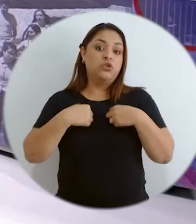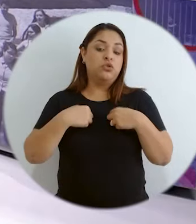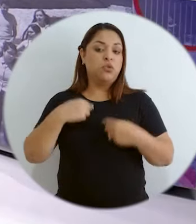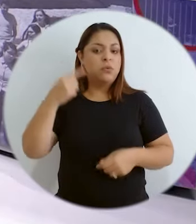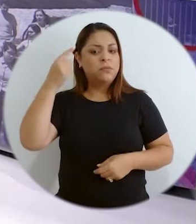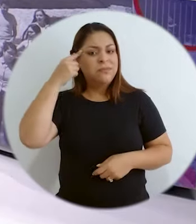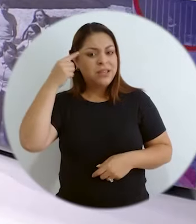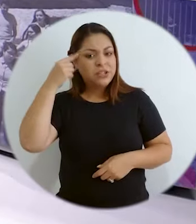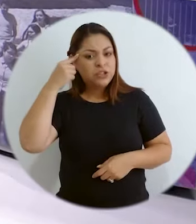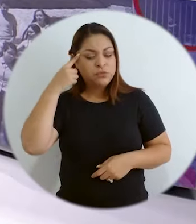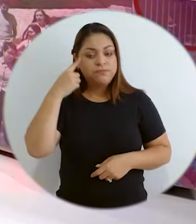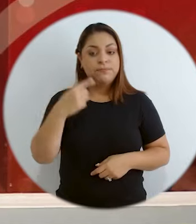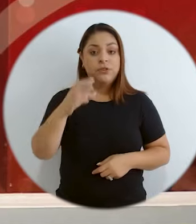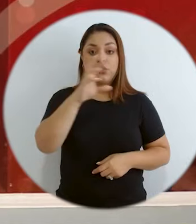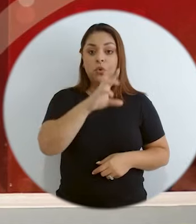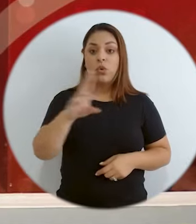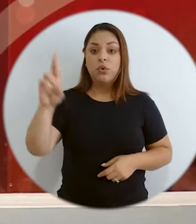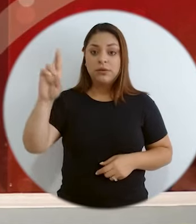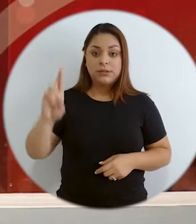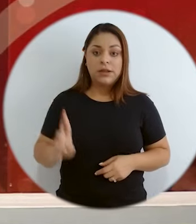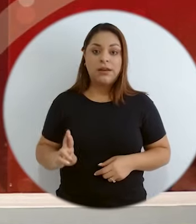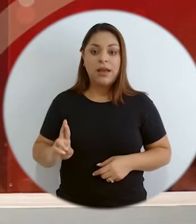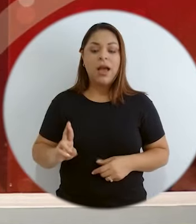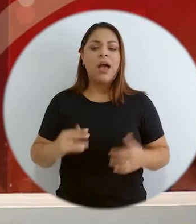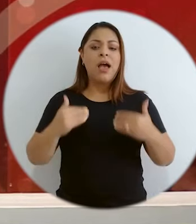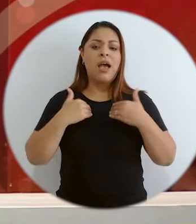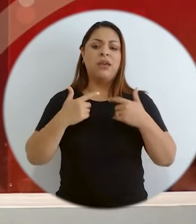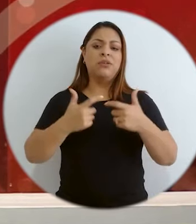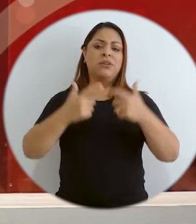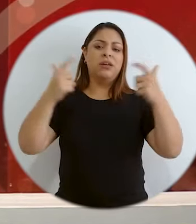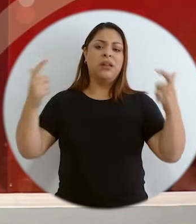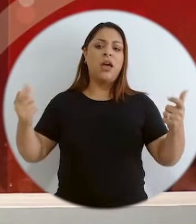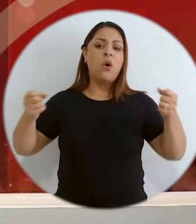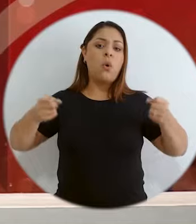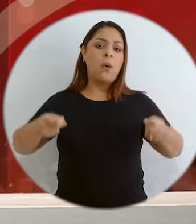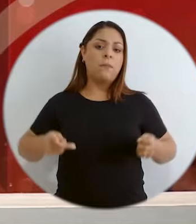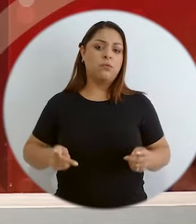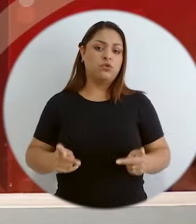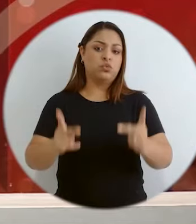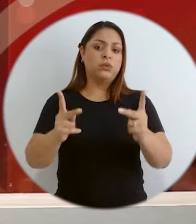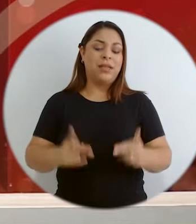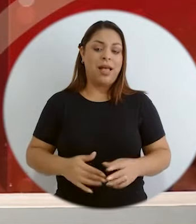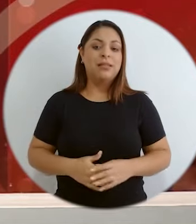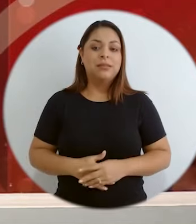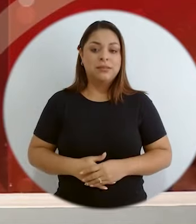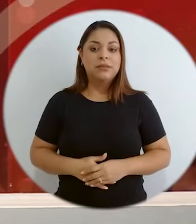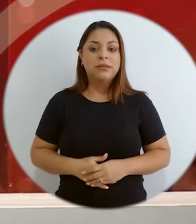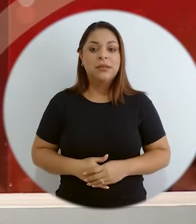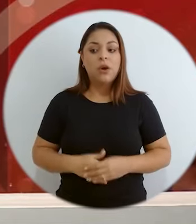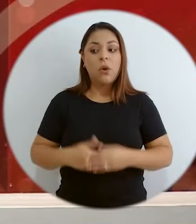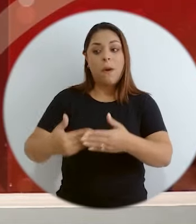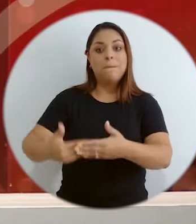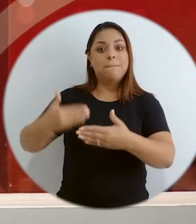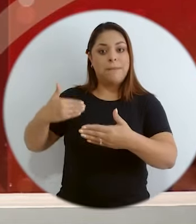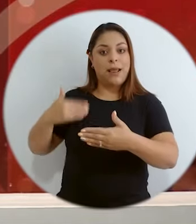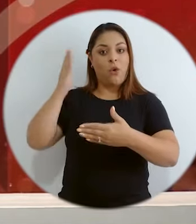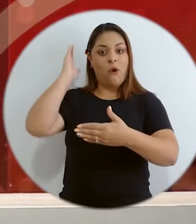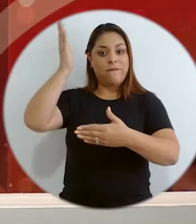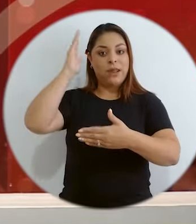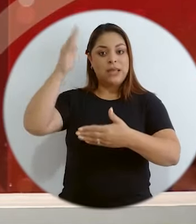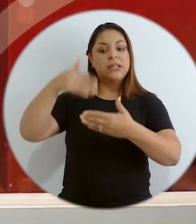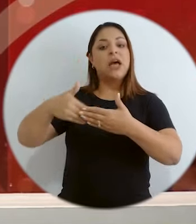yo pensaría que Costa Rica tiene una gran oportunidad con la